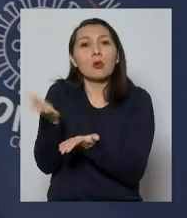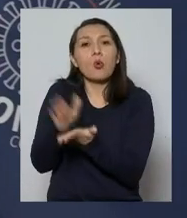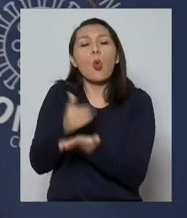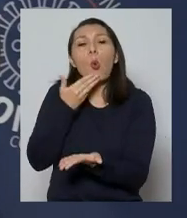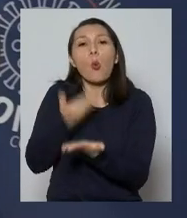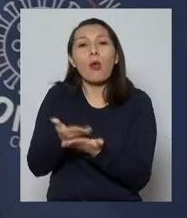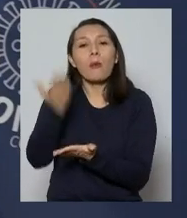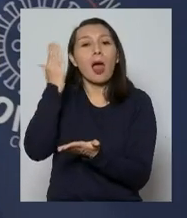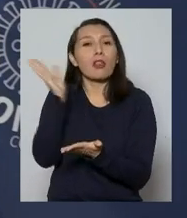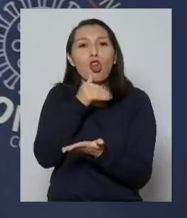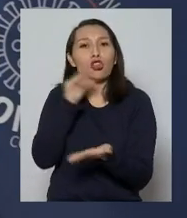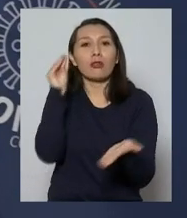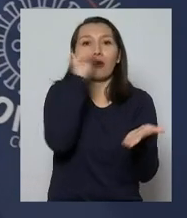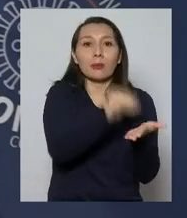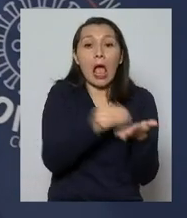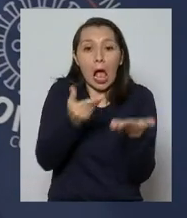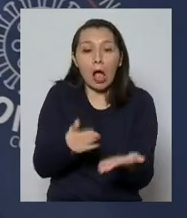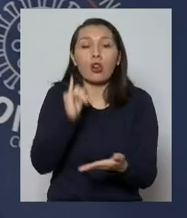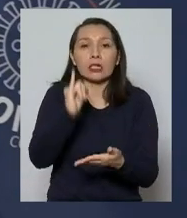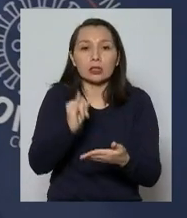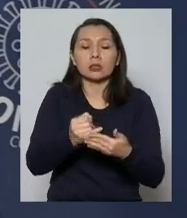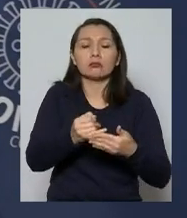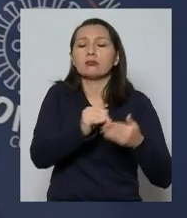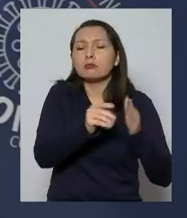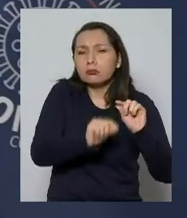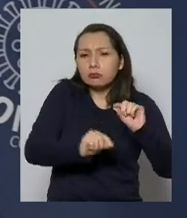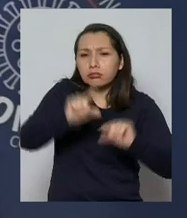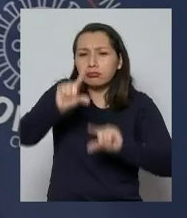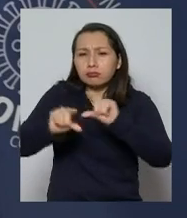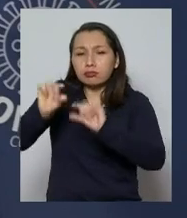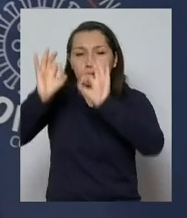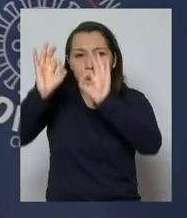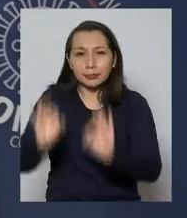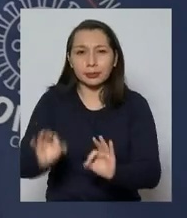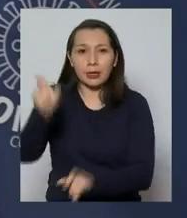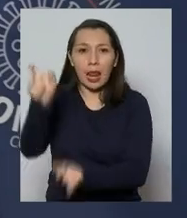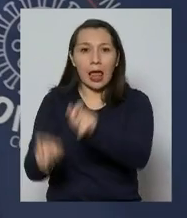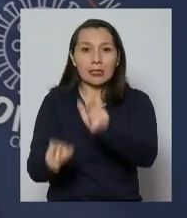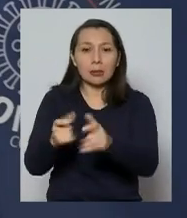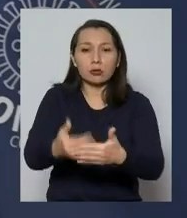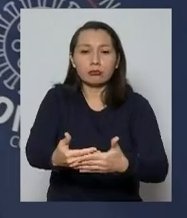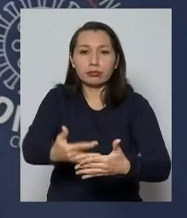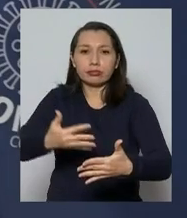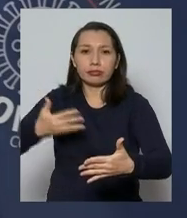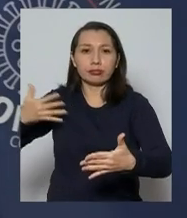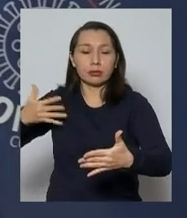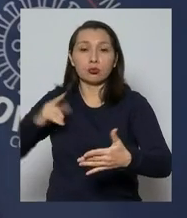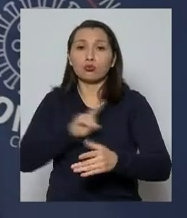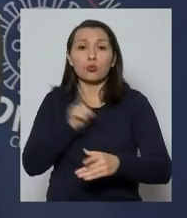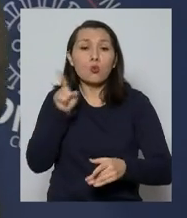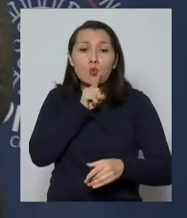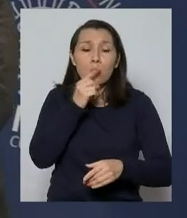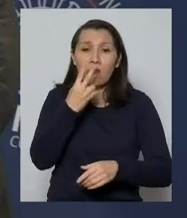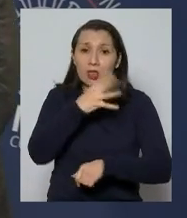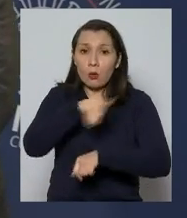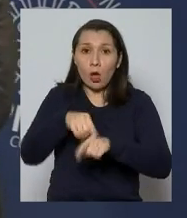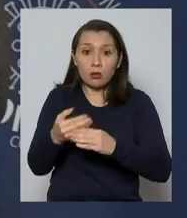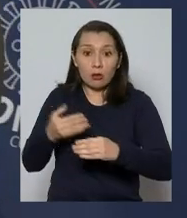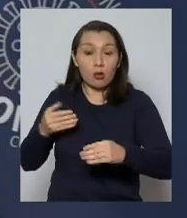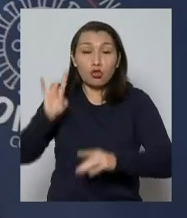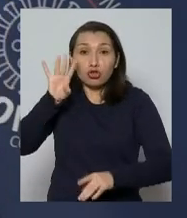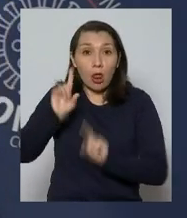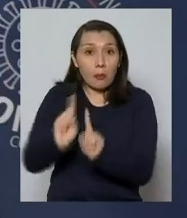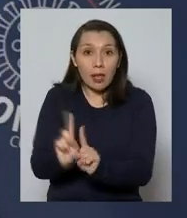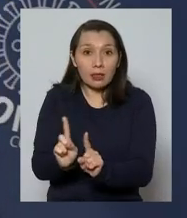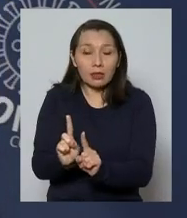fallecimiento. Por lo tanto, nos permite tener una trazabilidad en el tiempo de las personas que han fallecido no solamente en las últimas 24 horas, sino